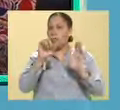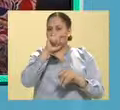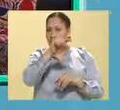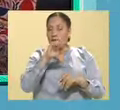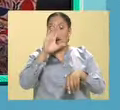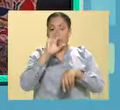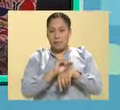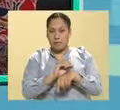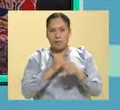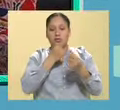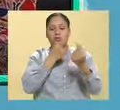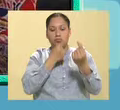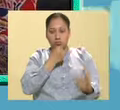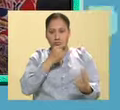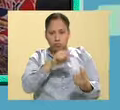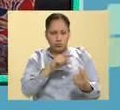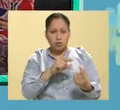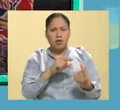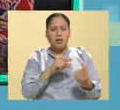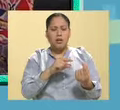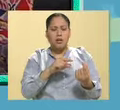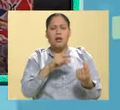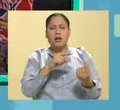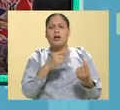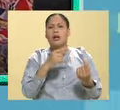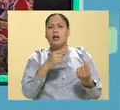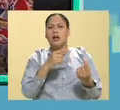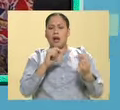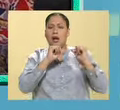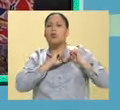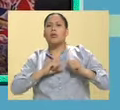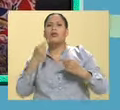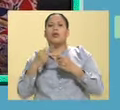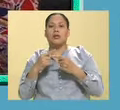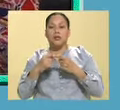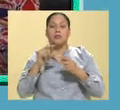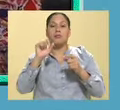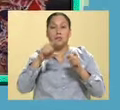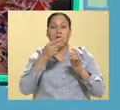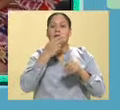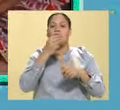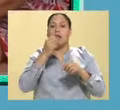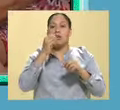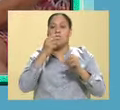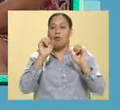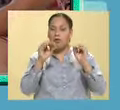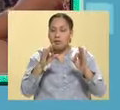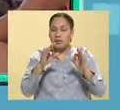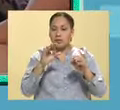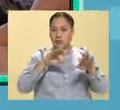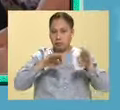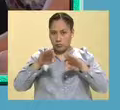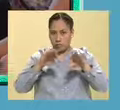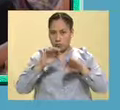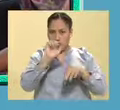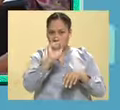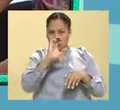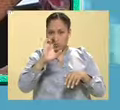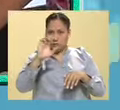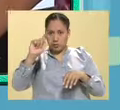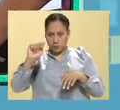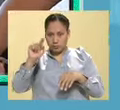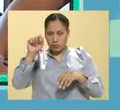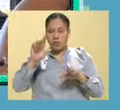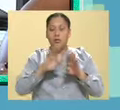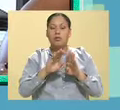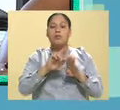los permisos a los menores, ¿a quién nos estamos refiriendo como autoridad? La Secretaría del Trabajo tiene una división, bien sea local o bien